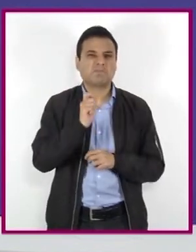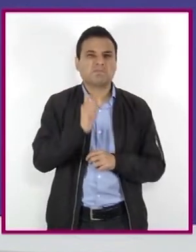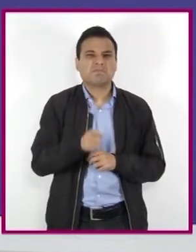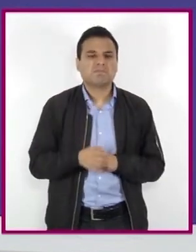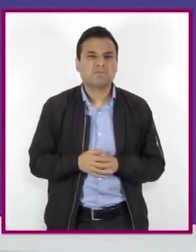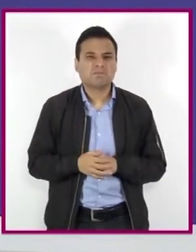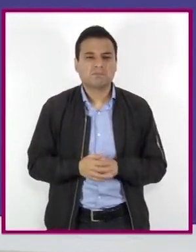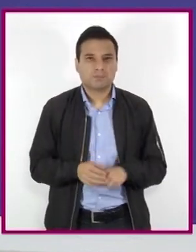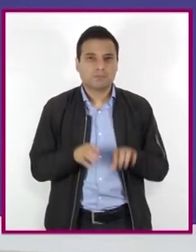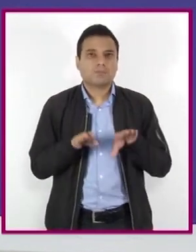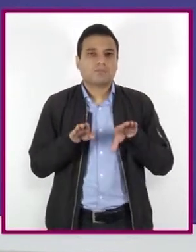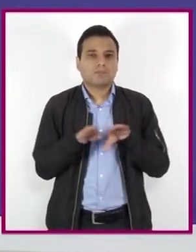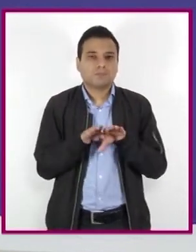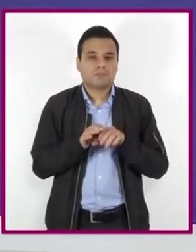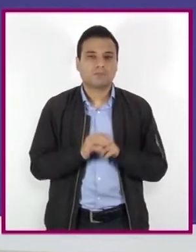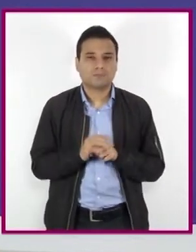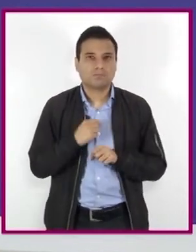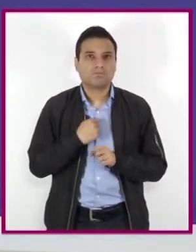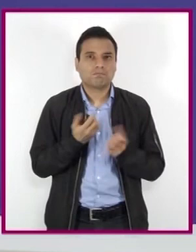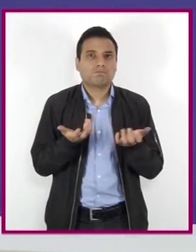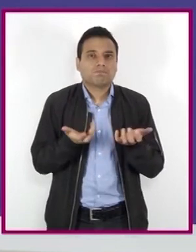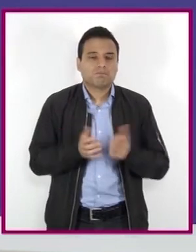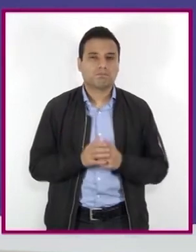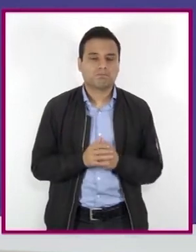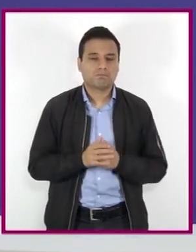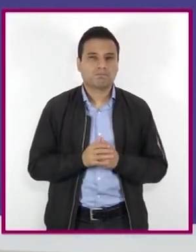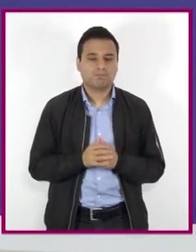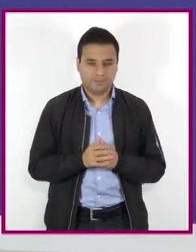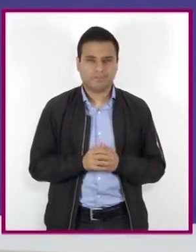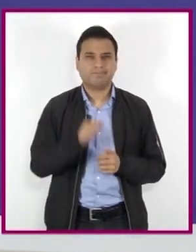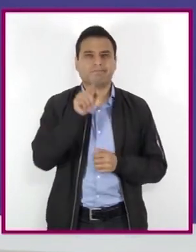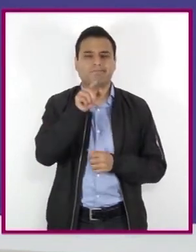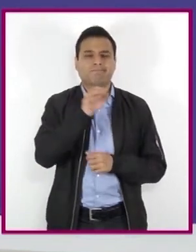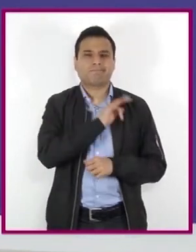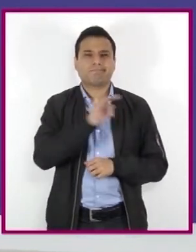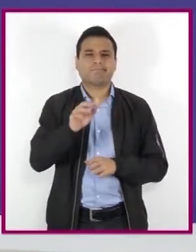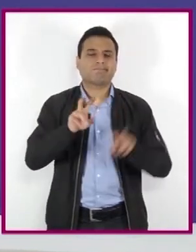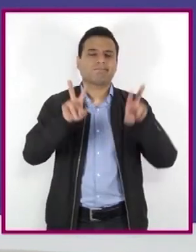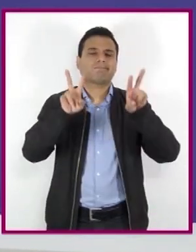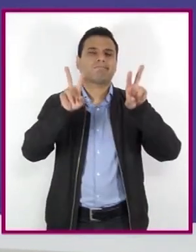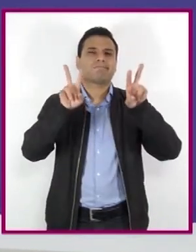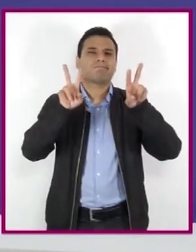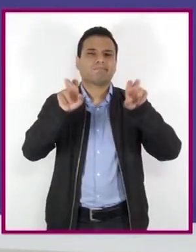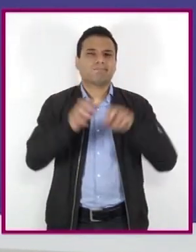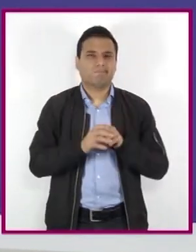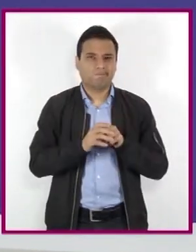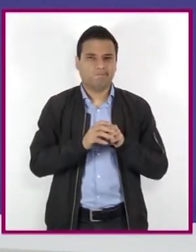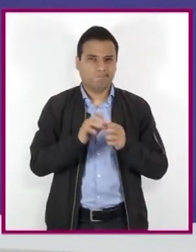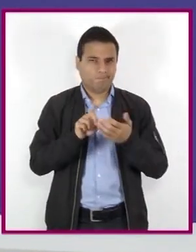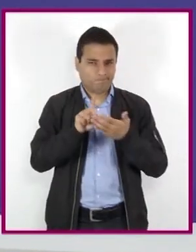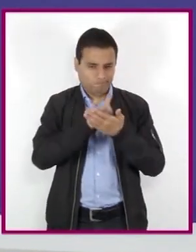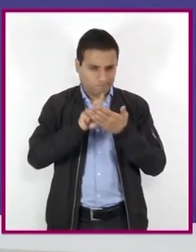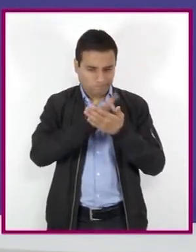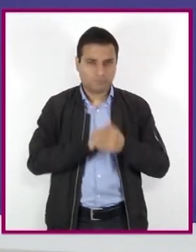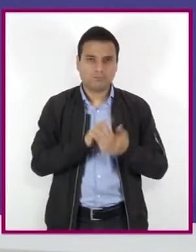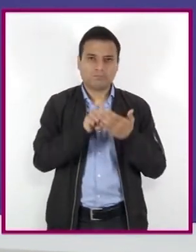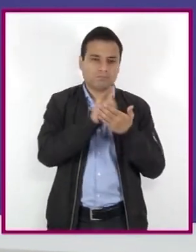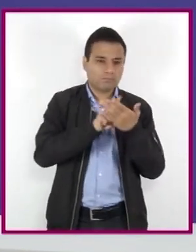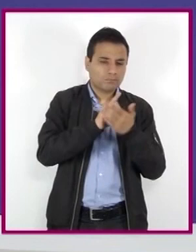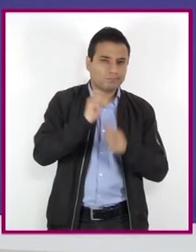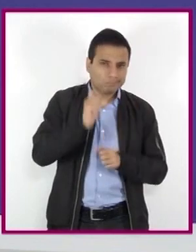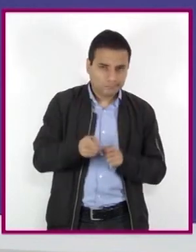¿cómo y con qué lo voy a hacer? En él pueden incluir nuestro tema principal como título. La definición de droga,